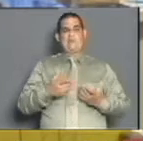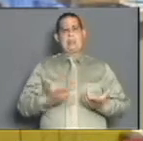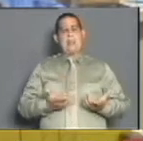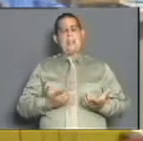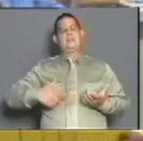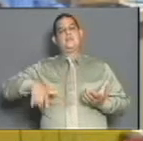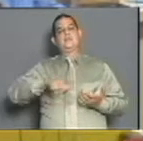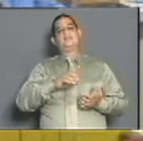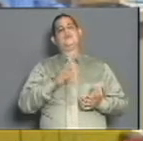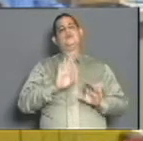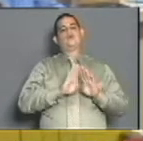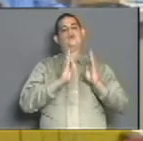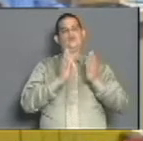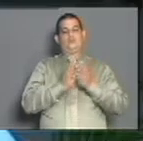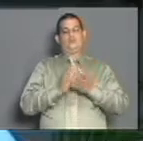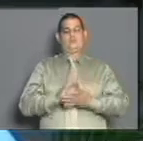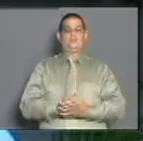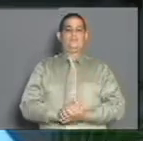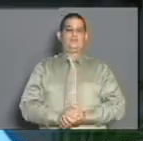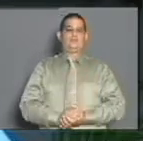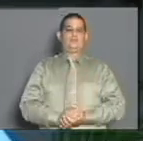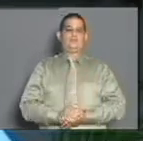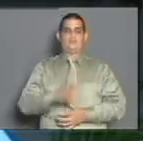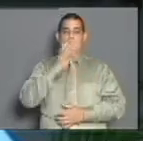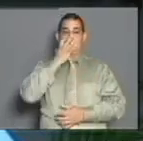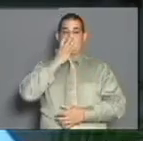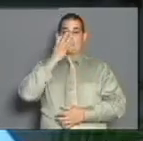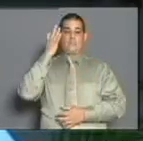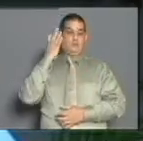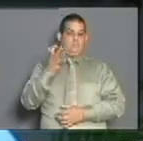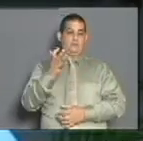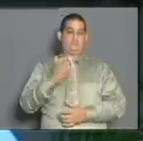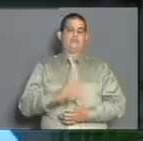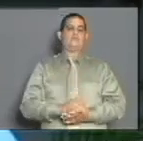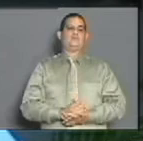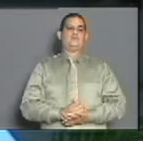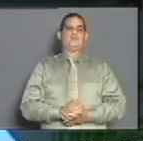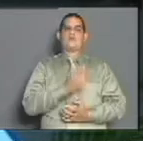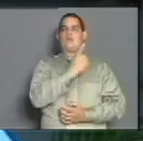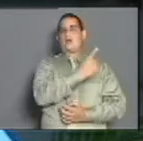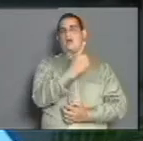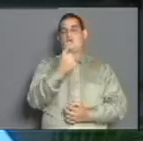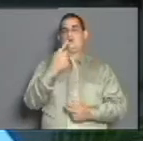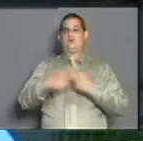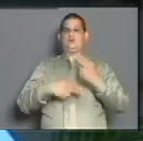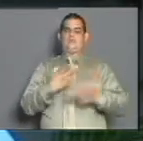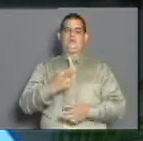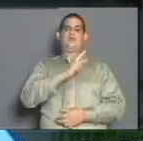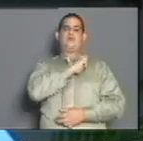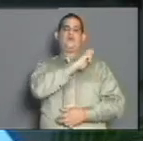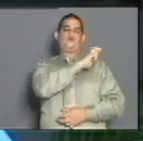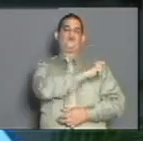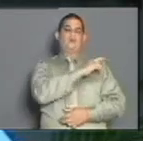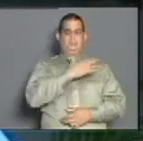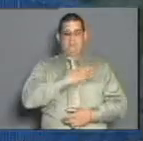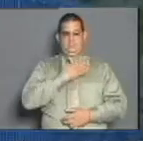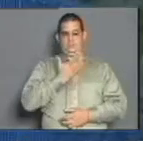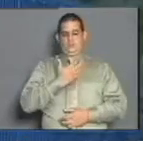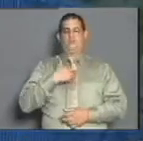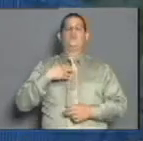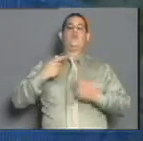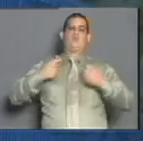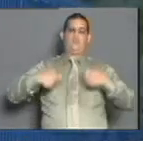Derecho trasciende a toda la sociedad. Es importante que cada uno haga lo que le corresponda y el compromiso es hacerlo bien.